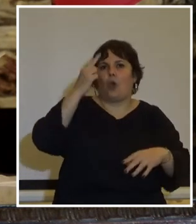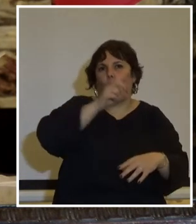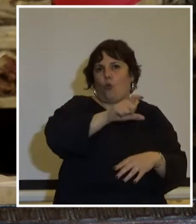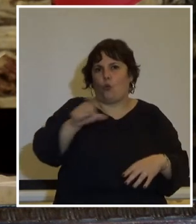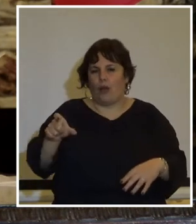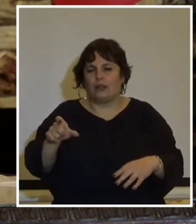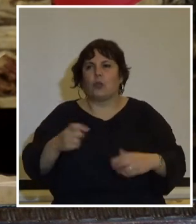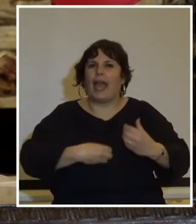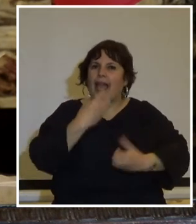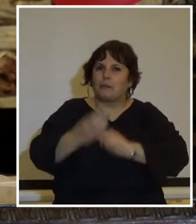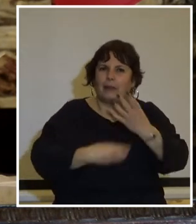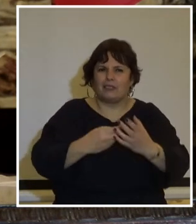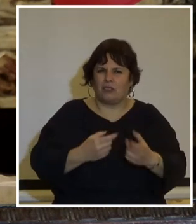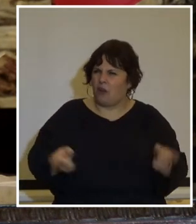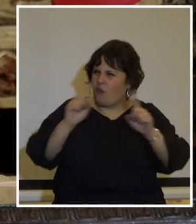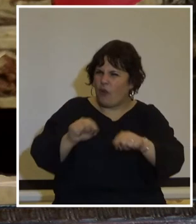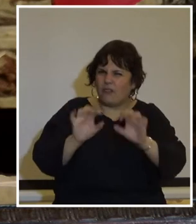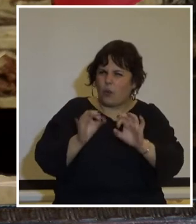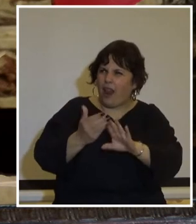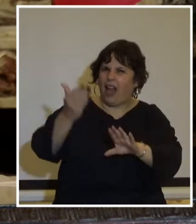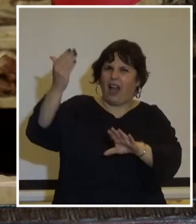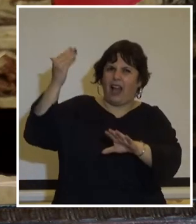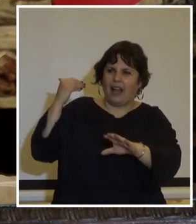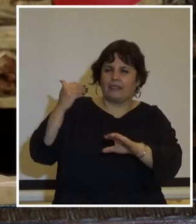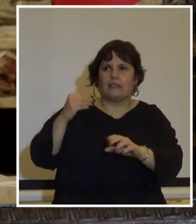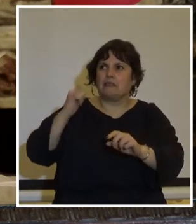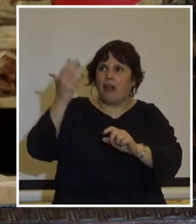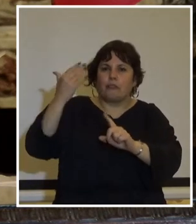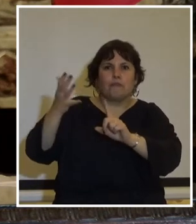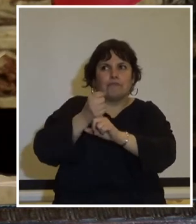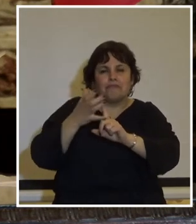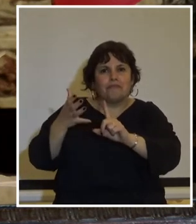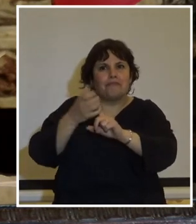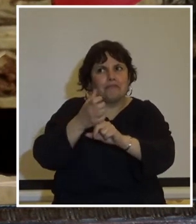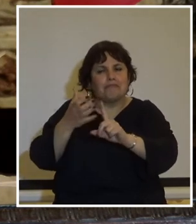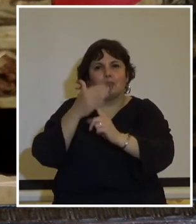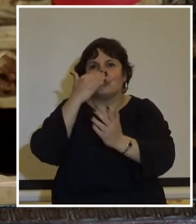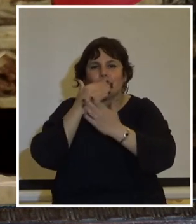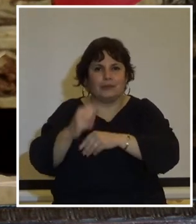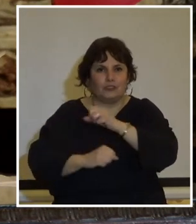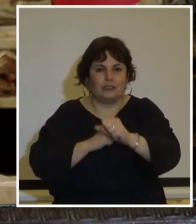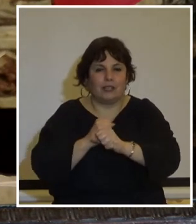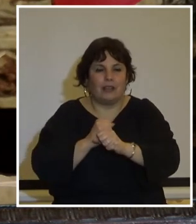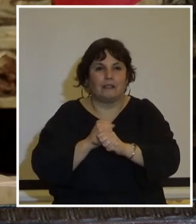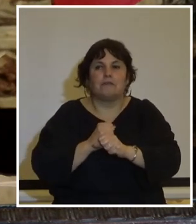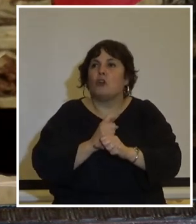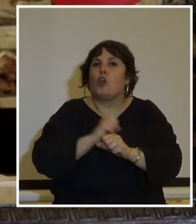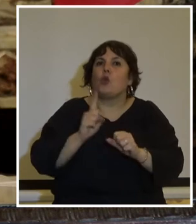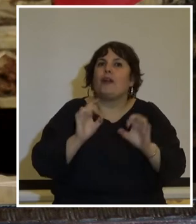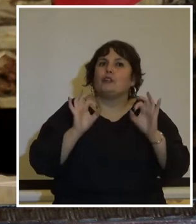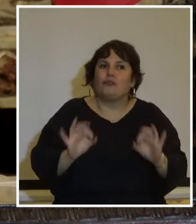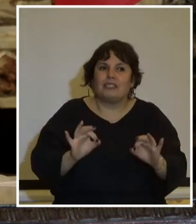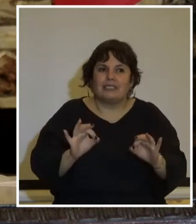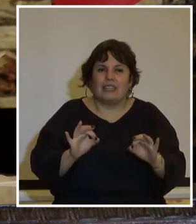expresiones regresivas ante todas las conquistas que hemos logrado en los últimos años y como no les alcanza los